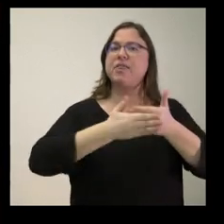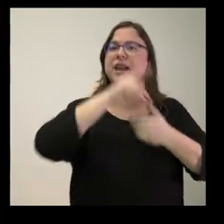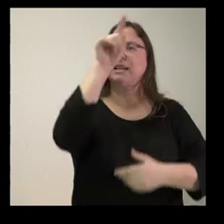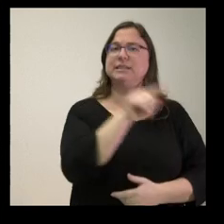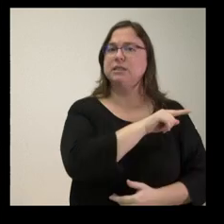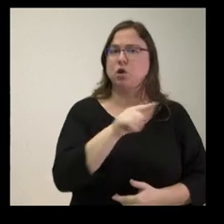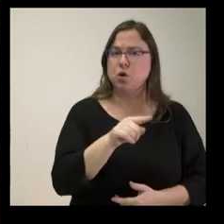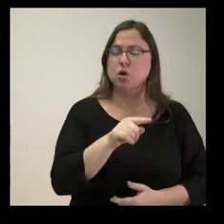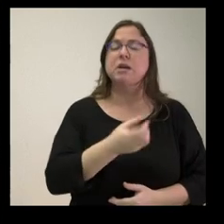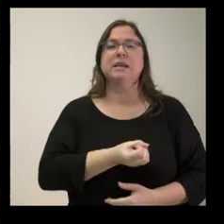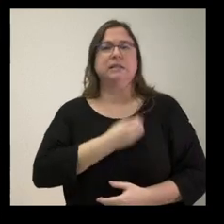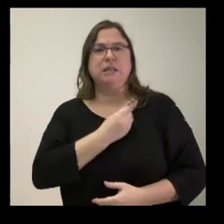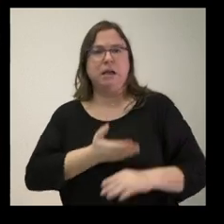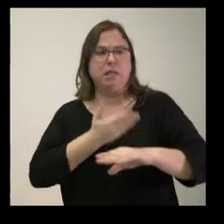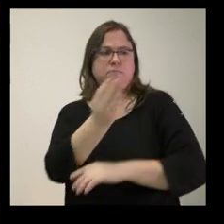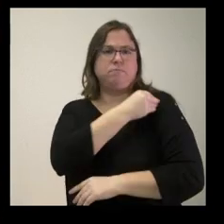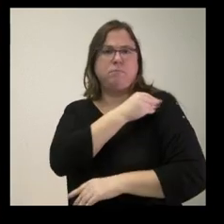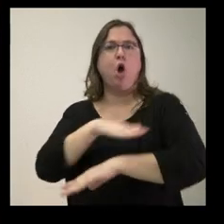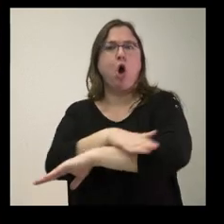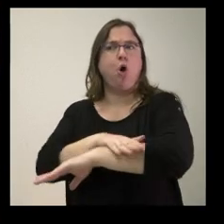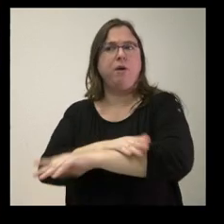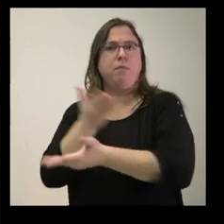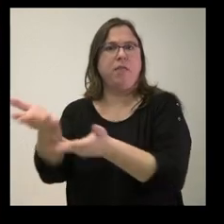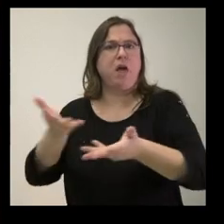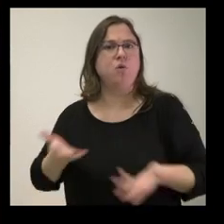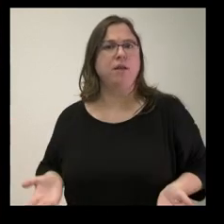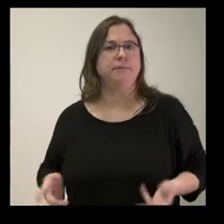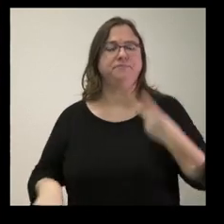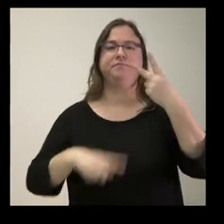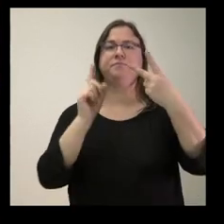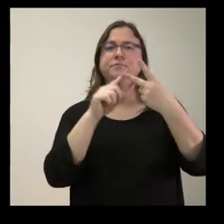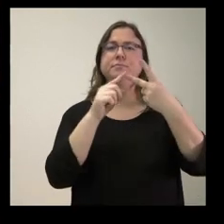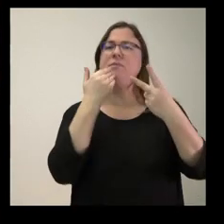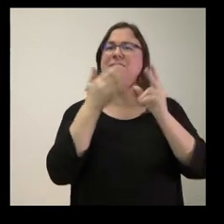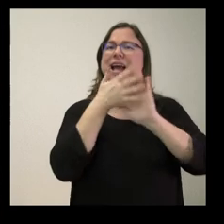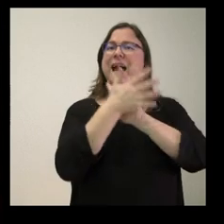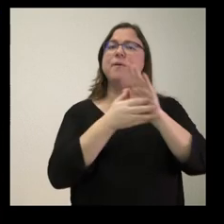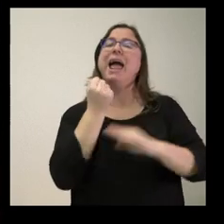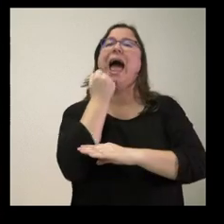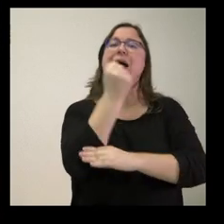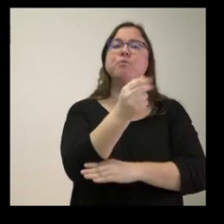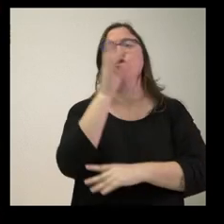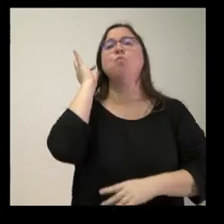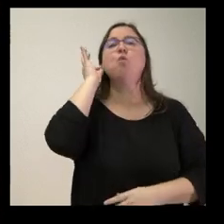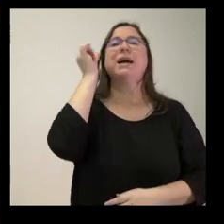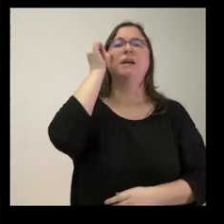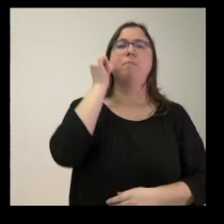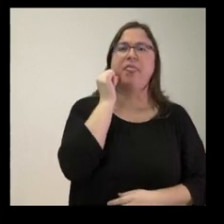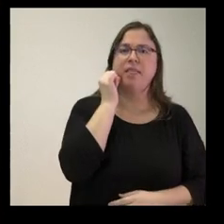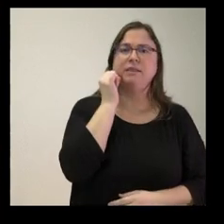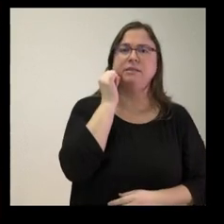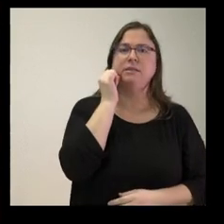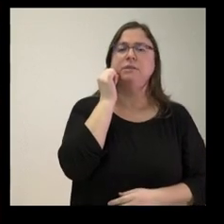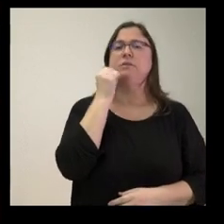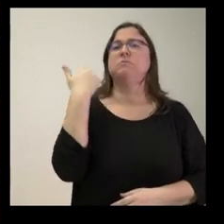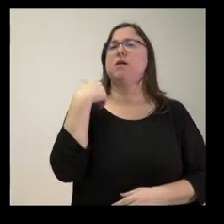Los sindicatos han acudido al Gobierno a pedir auxilio. Por otra parte, cuando habla usted de apoyo a las mujeres embarazadas, se ha